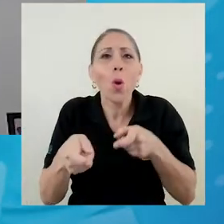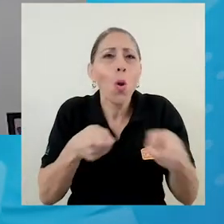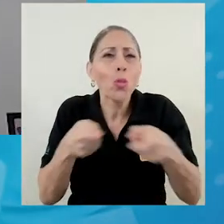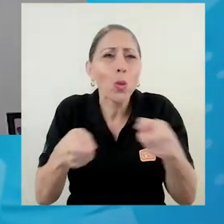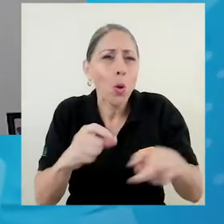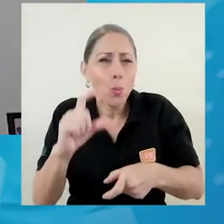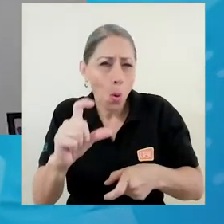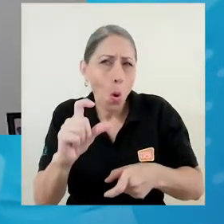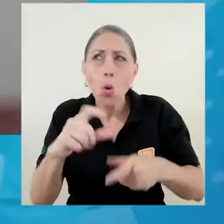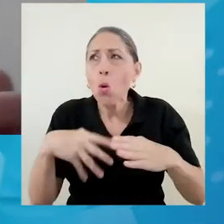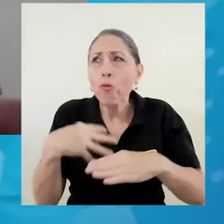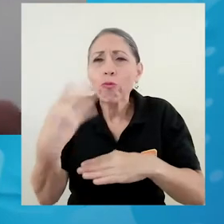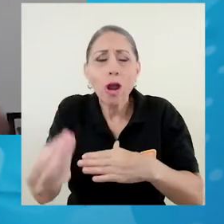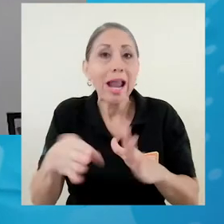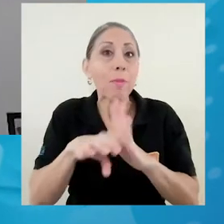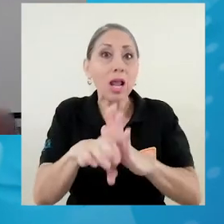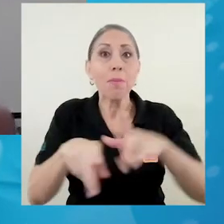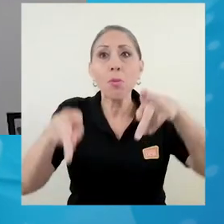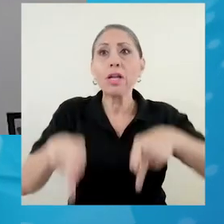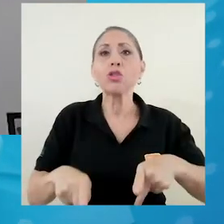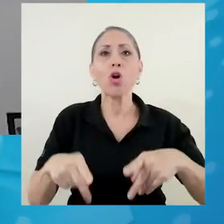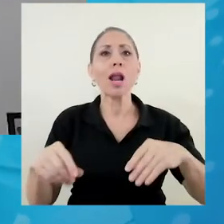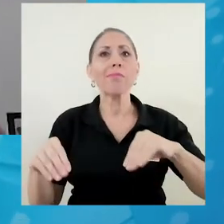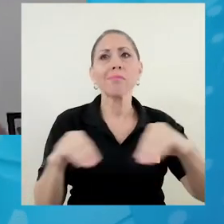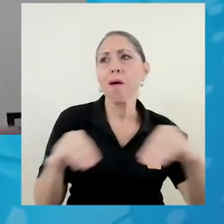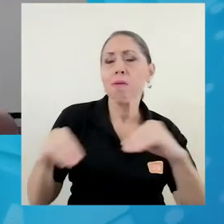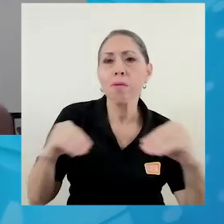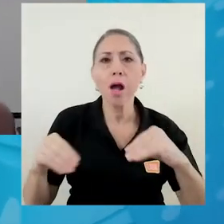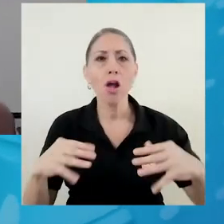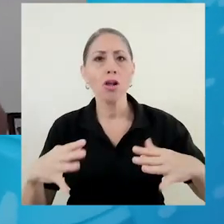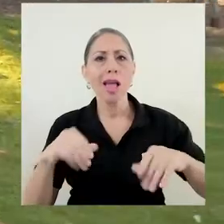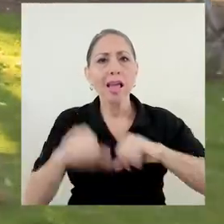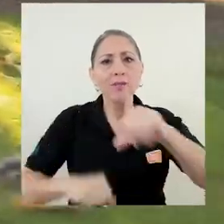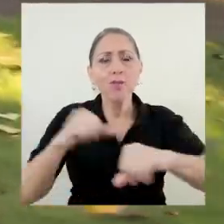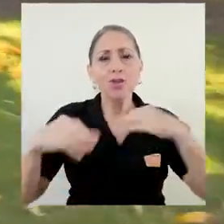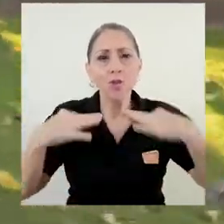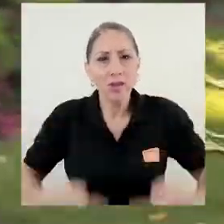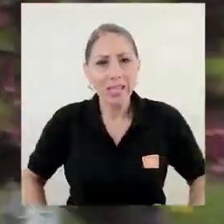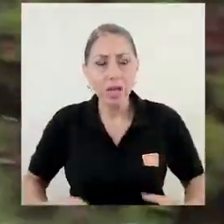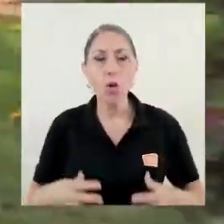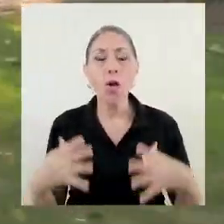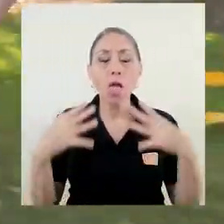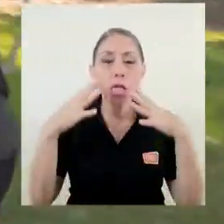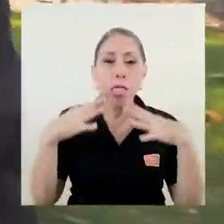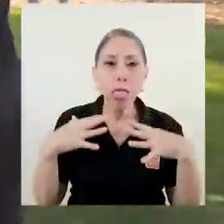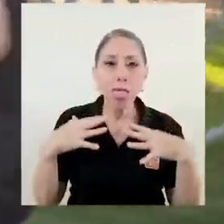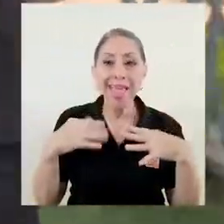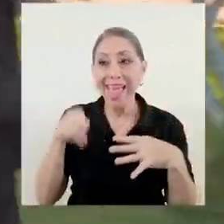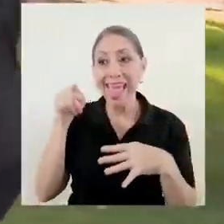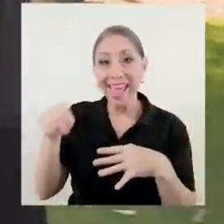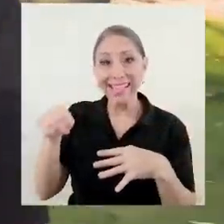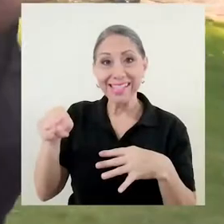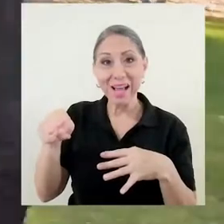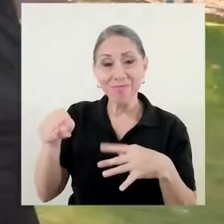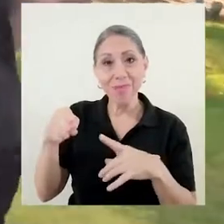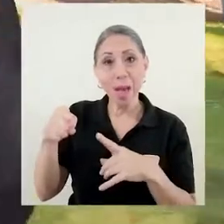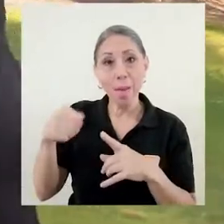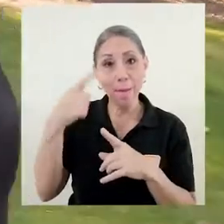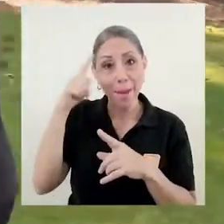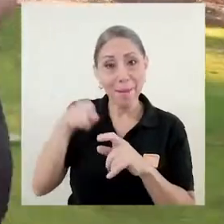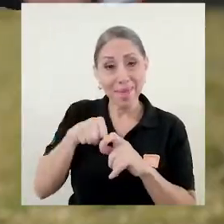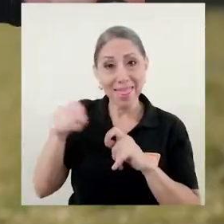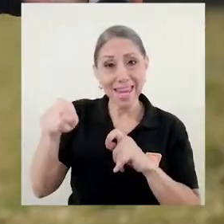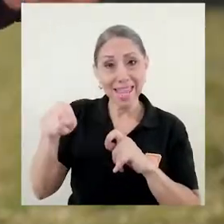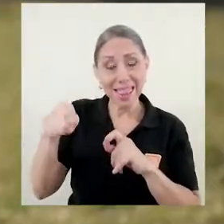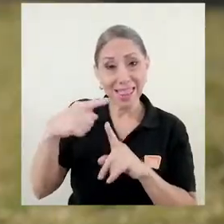esfuerzo físico o algo así, este tipo de mediciones de temperatura en la frente no es